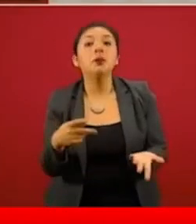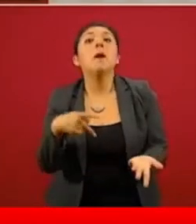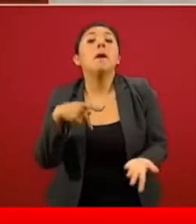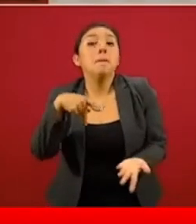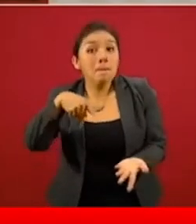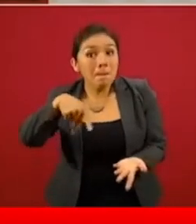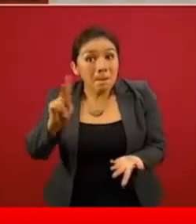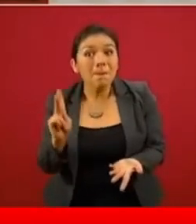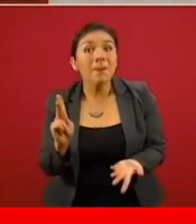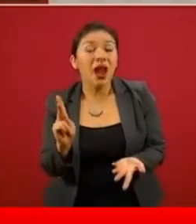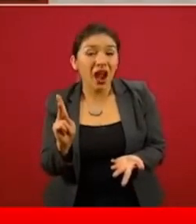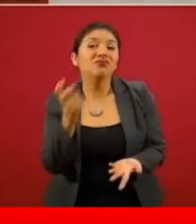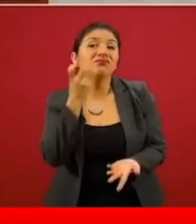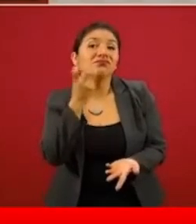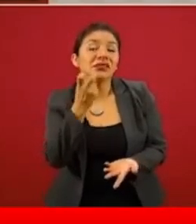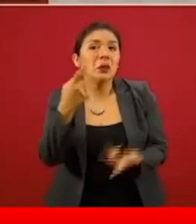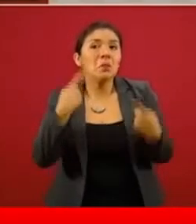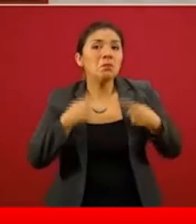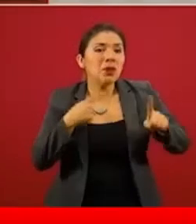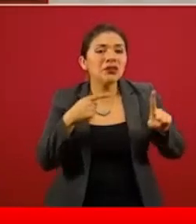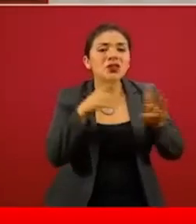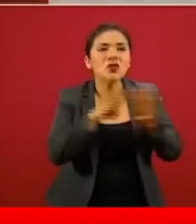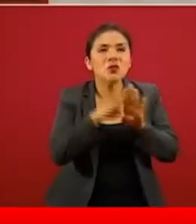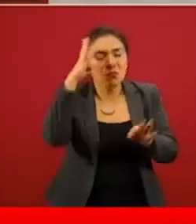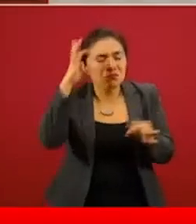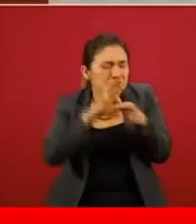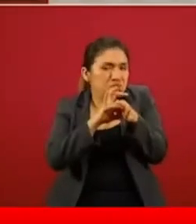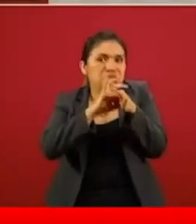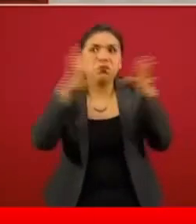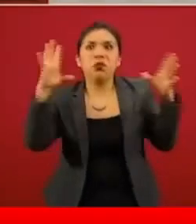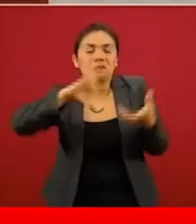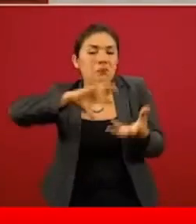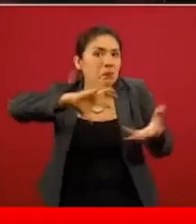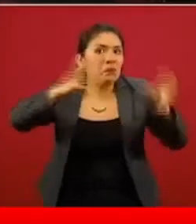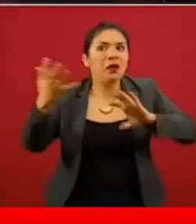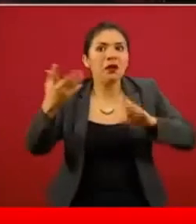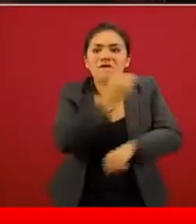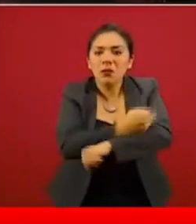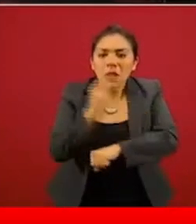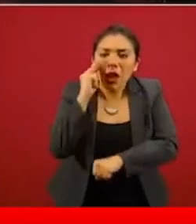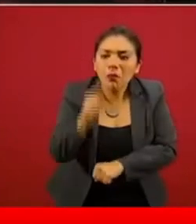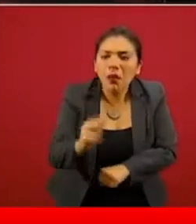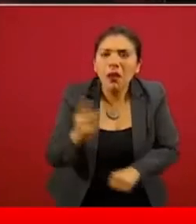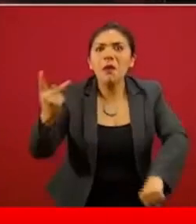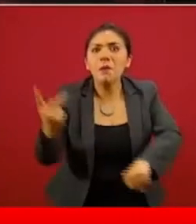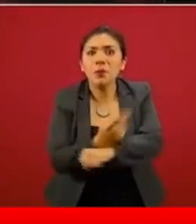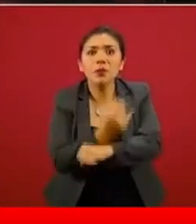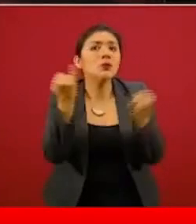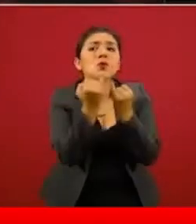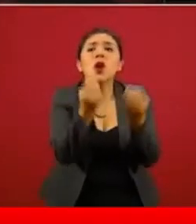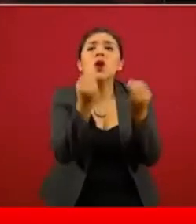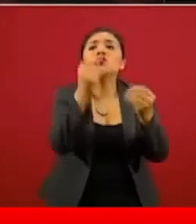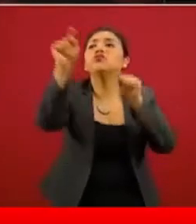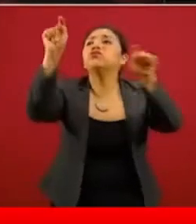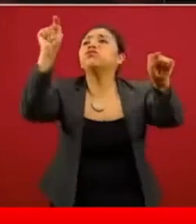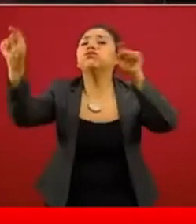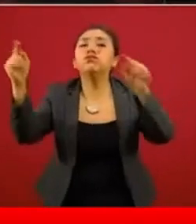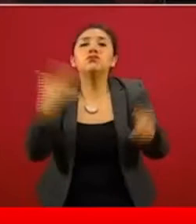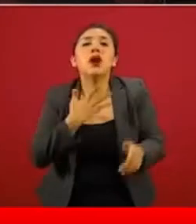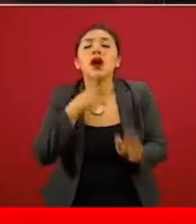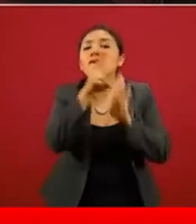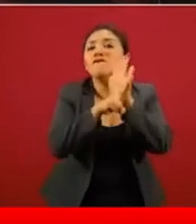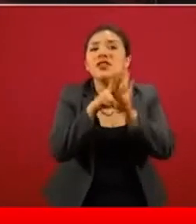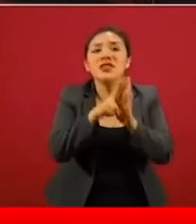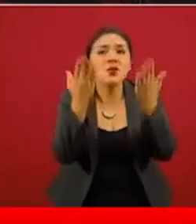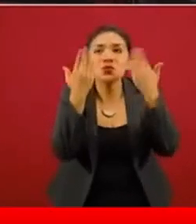Pero es tal el desconcierto o fue tal el desconcierto de esta familia y podría estar ocurriendo en muchos otros que no se documentan con un video